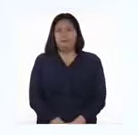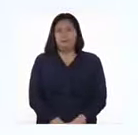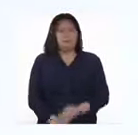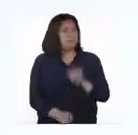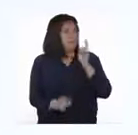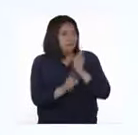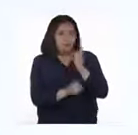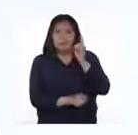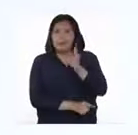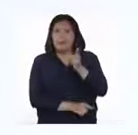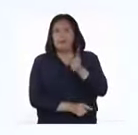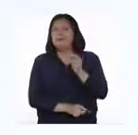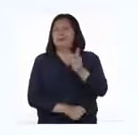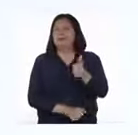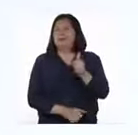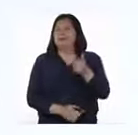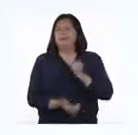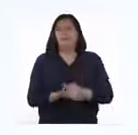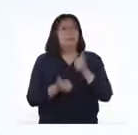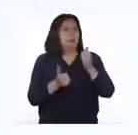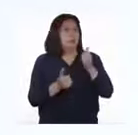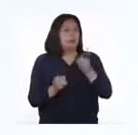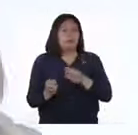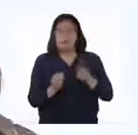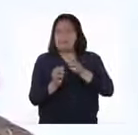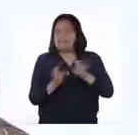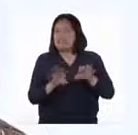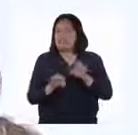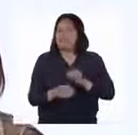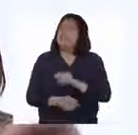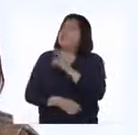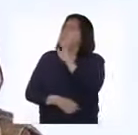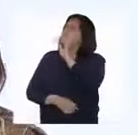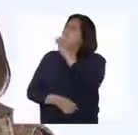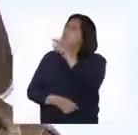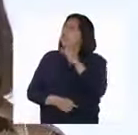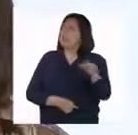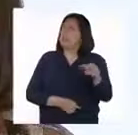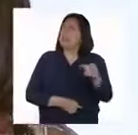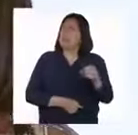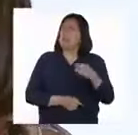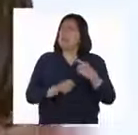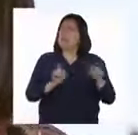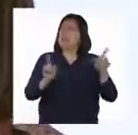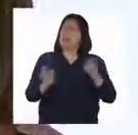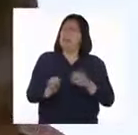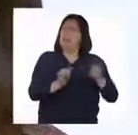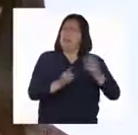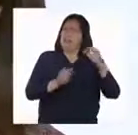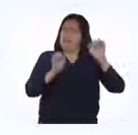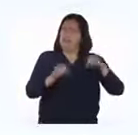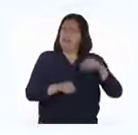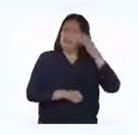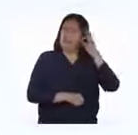Muy bien. ¡Qué buena estrategia! Profesor, él plantea otra estrategia que creo que también funciona. La comparto.